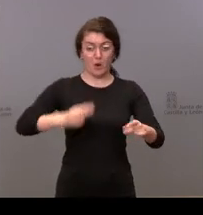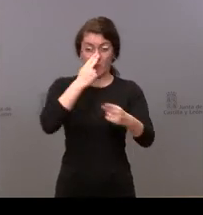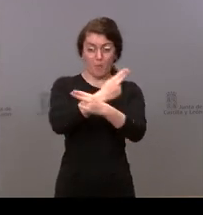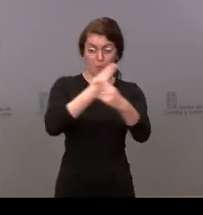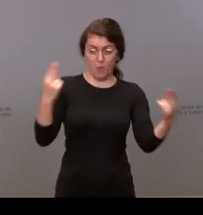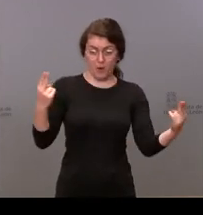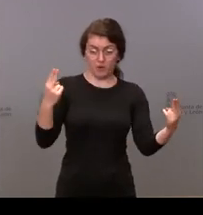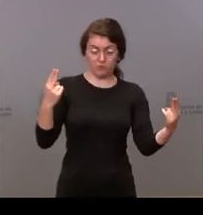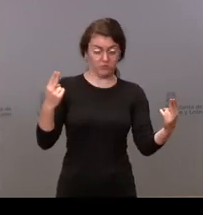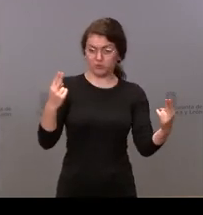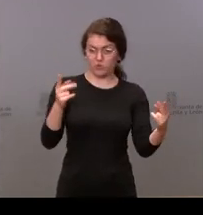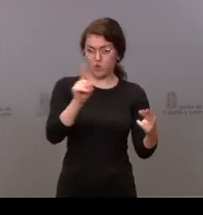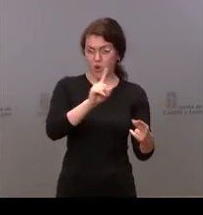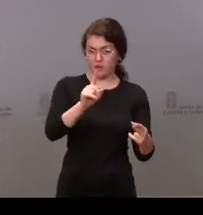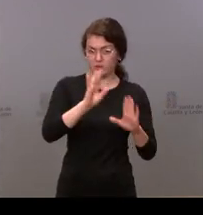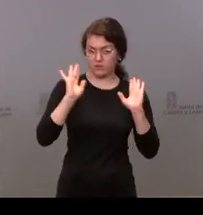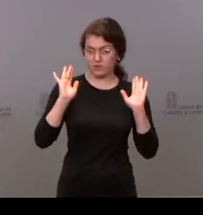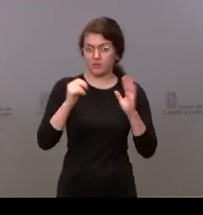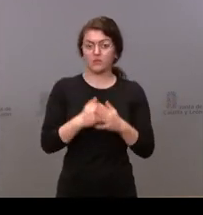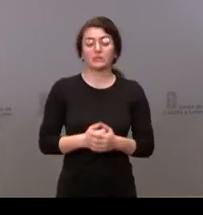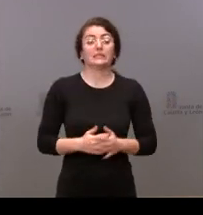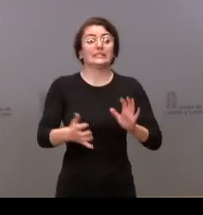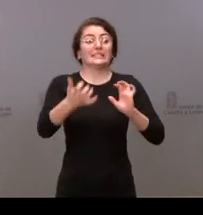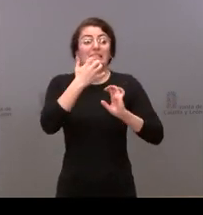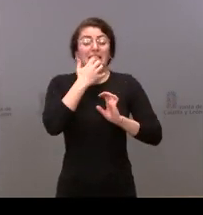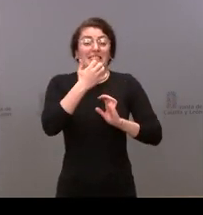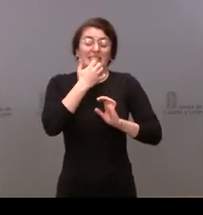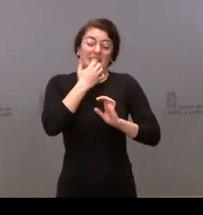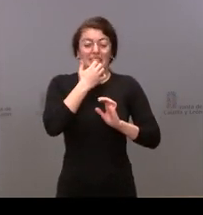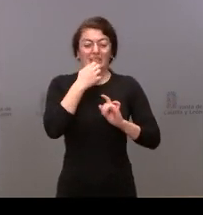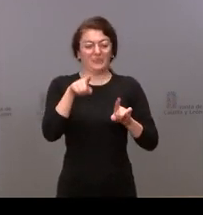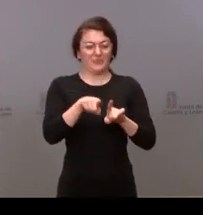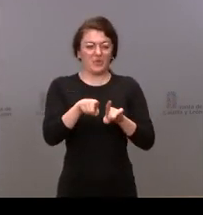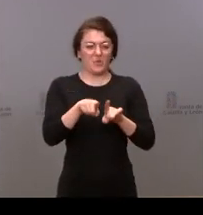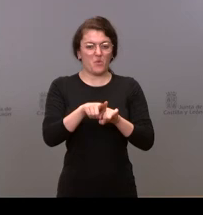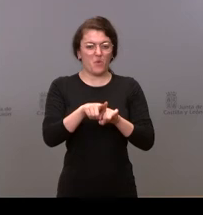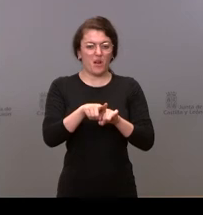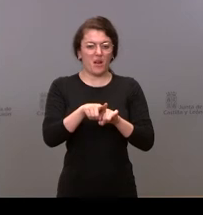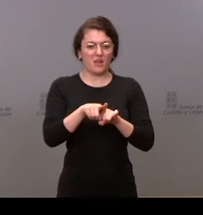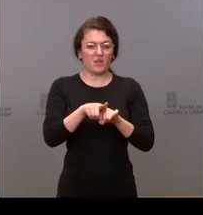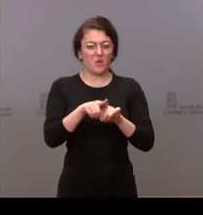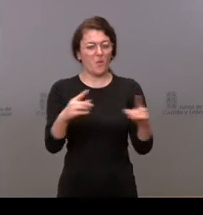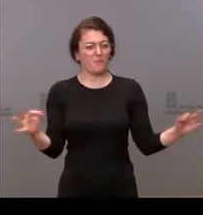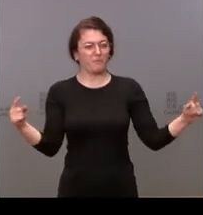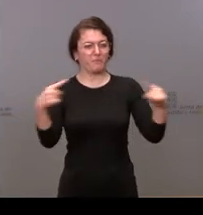y si esto no contraviene un poco la negativa sistemática a realizar cribados masivos entiendo